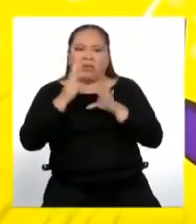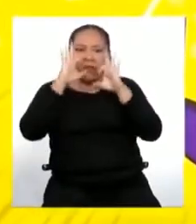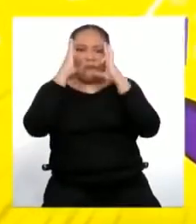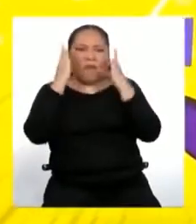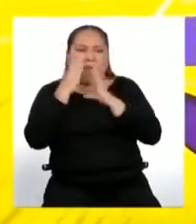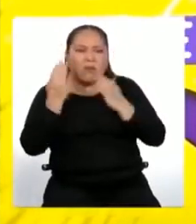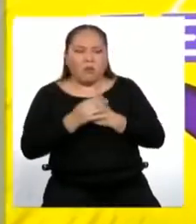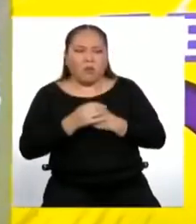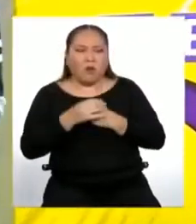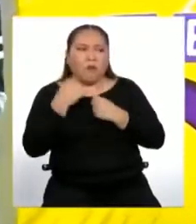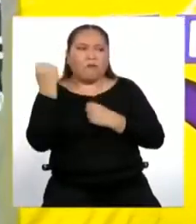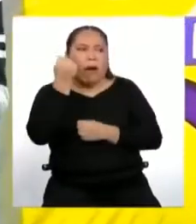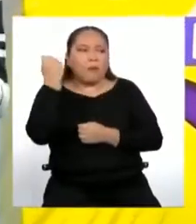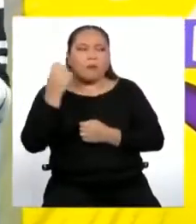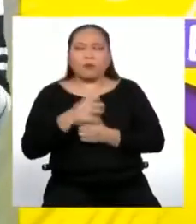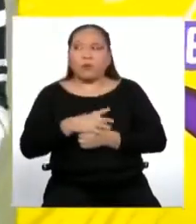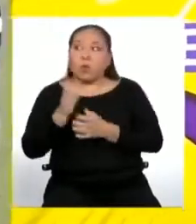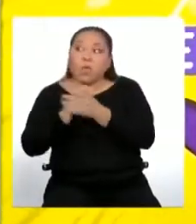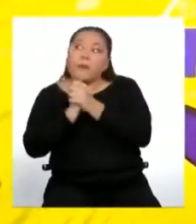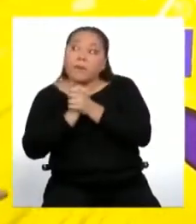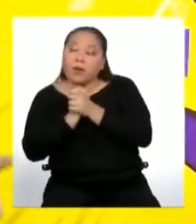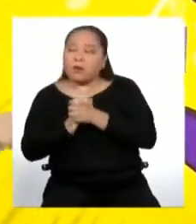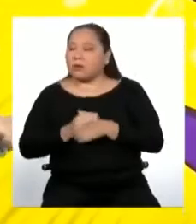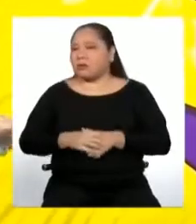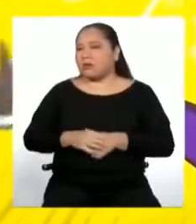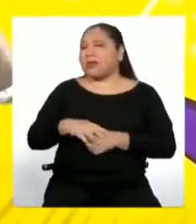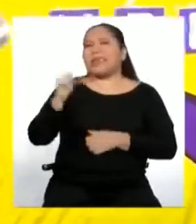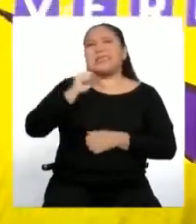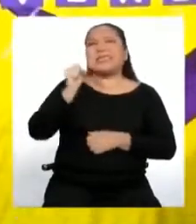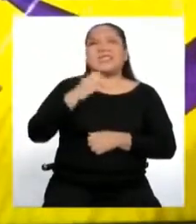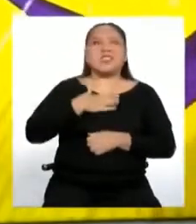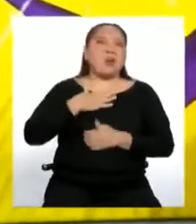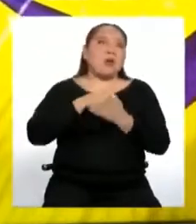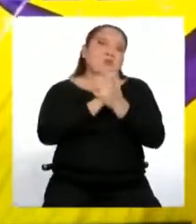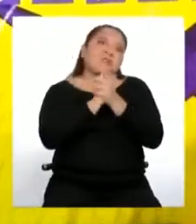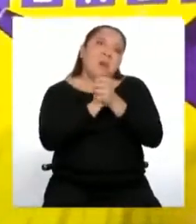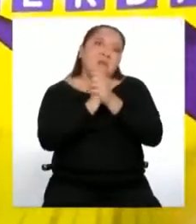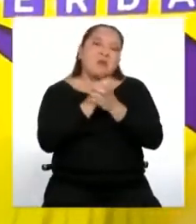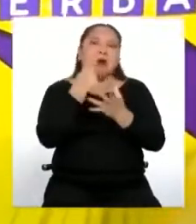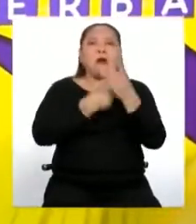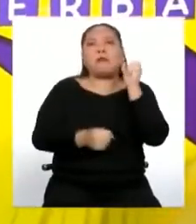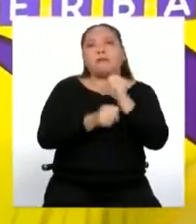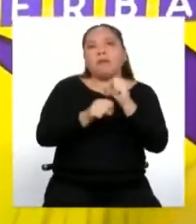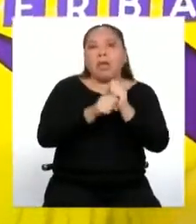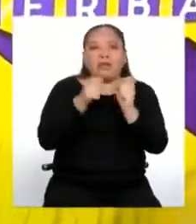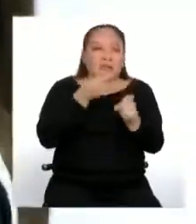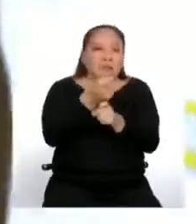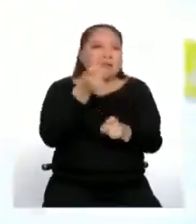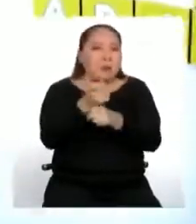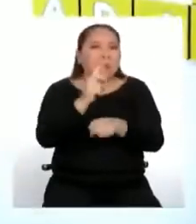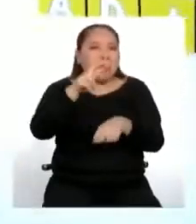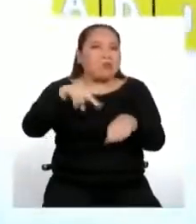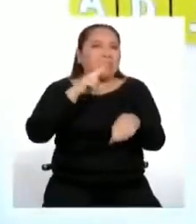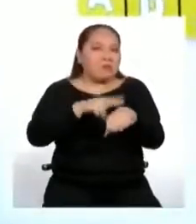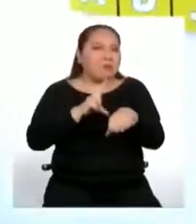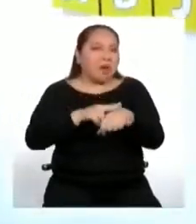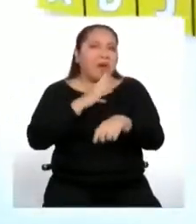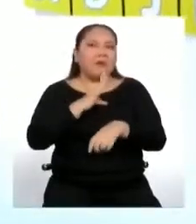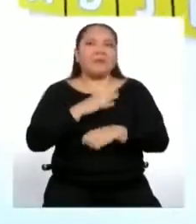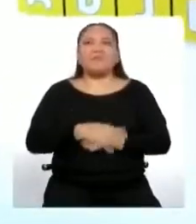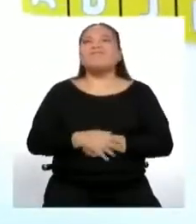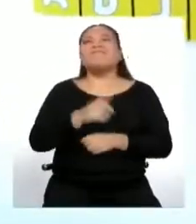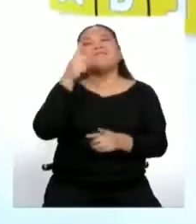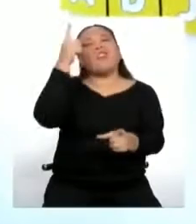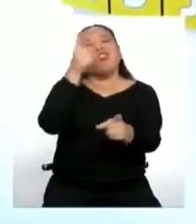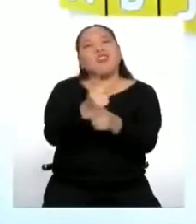Ya, ¿y si fuera una amiga? Ahí sí cambia la situación porque a mis amigas les tengo confianza y les hago bromas. Así es, te cuento que